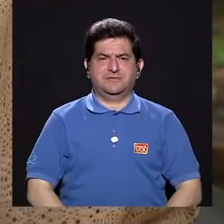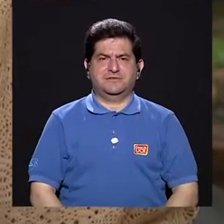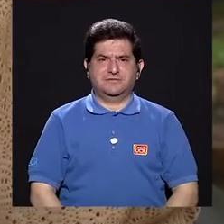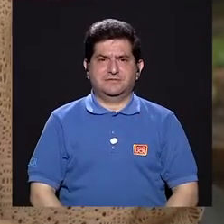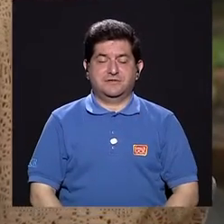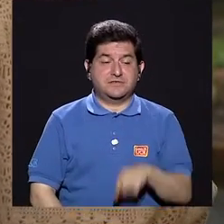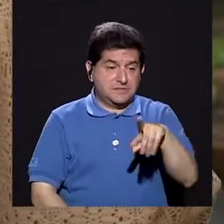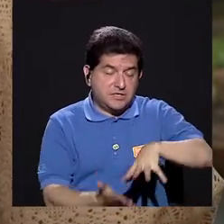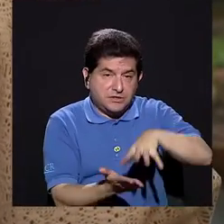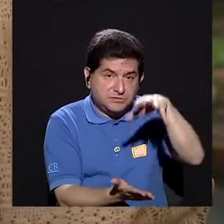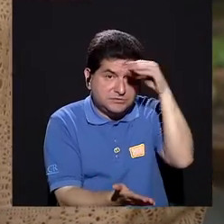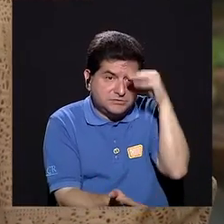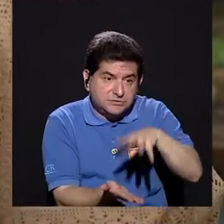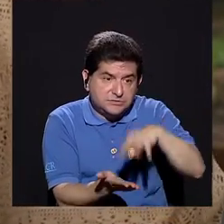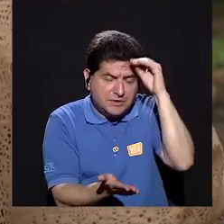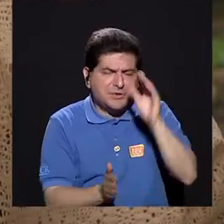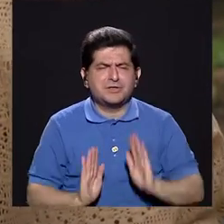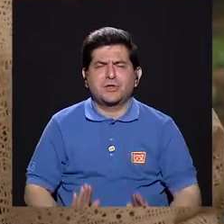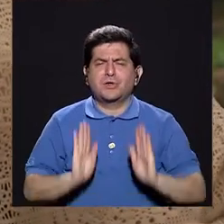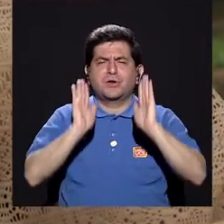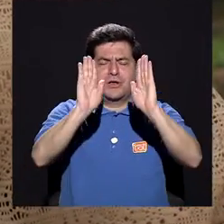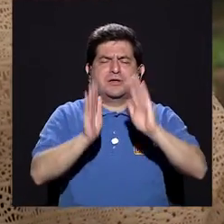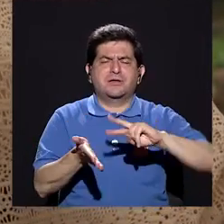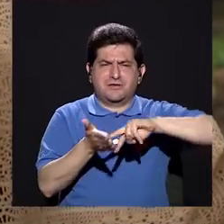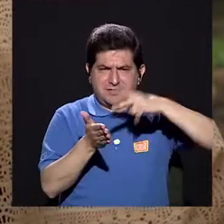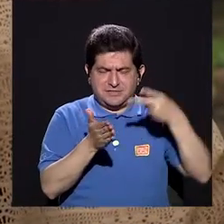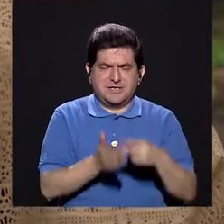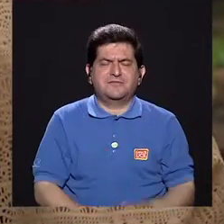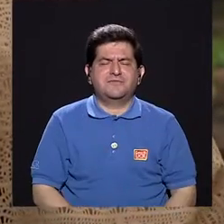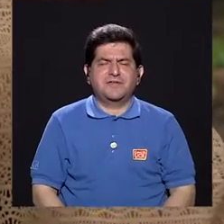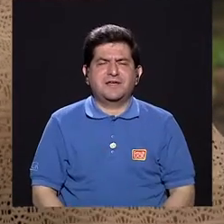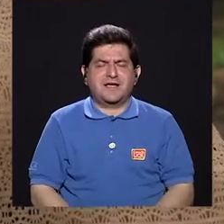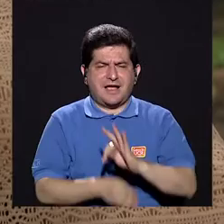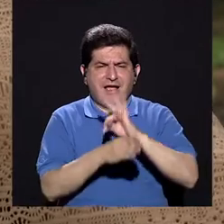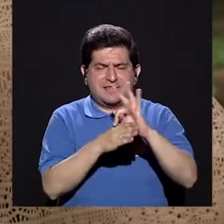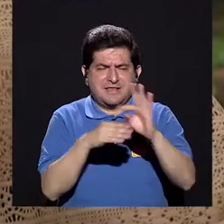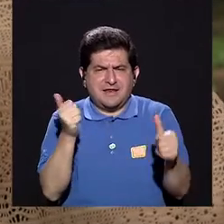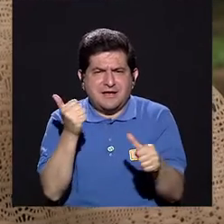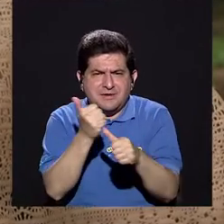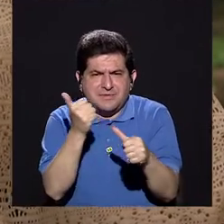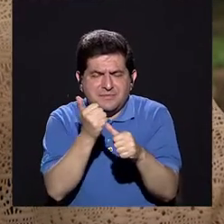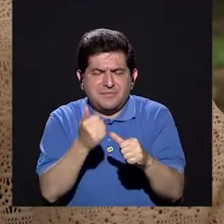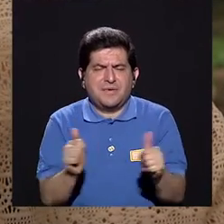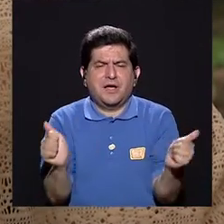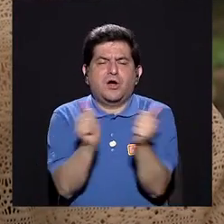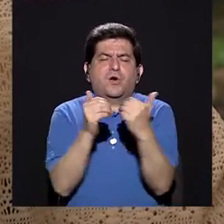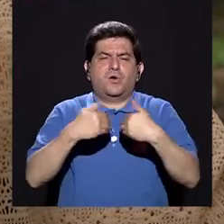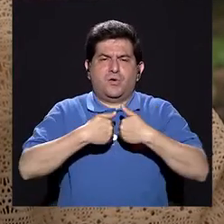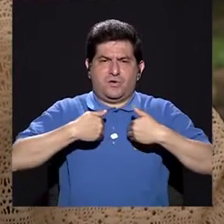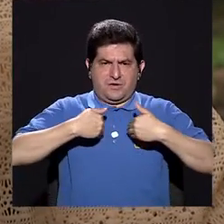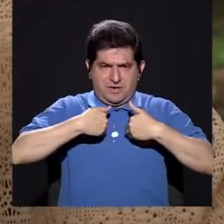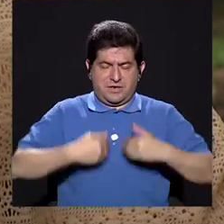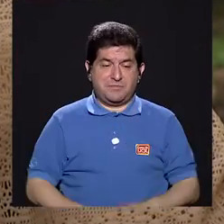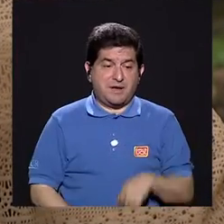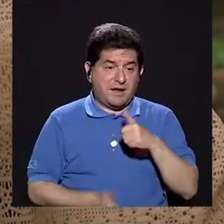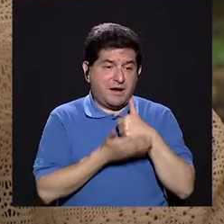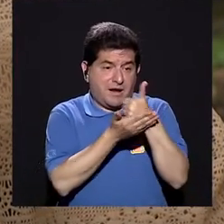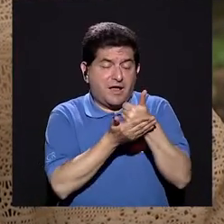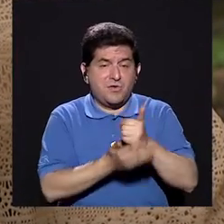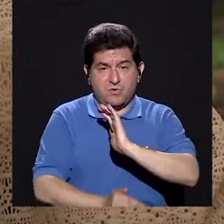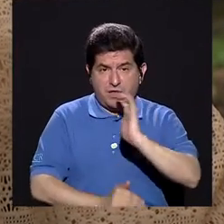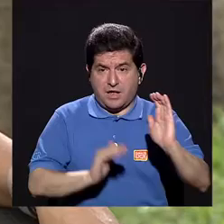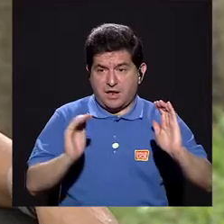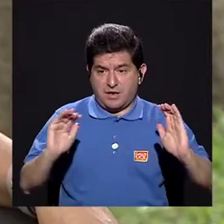aprendan de lo maravillosas que son las terapias asistidas con animales y así poder ayudar a los niños de esas